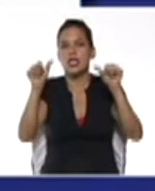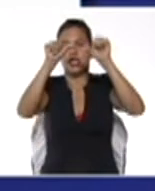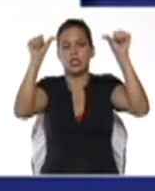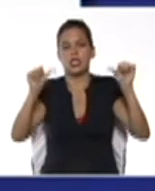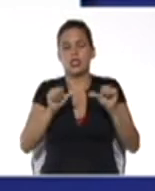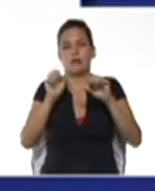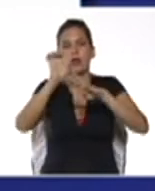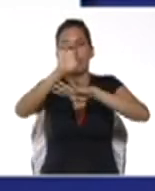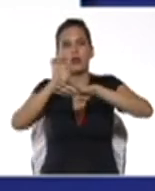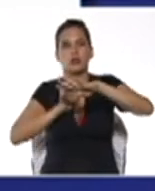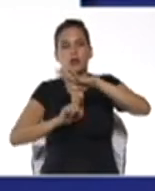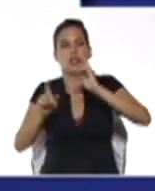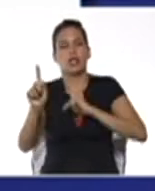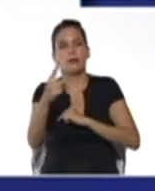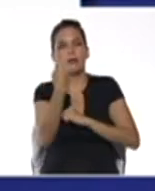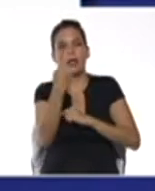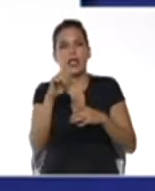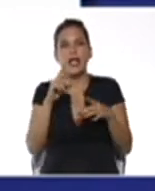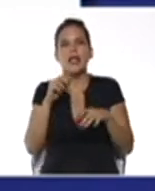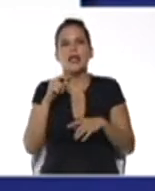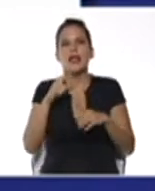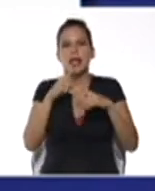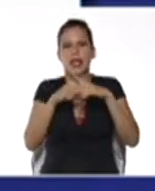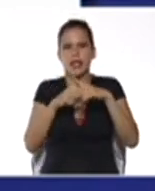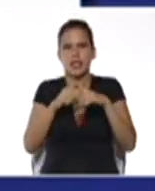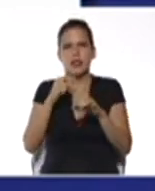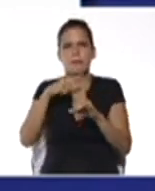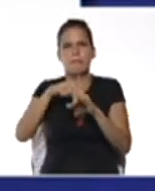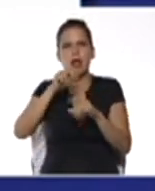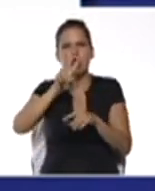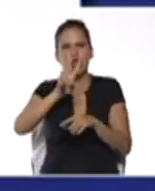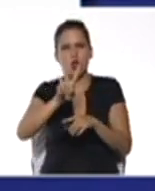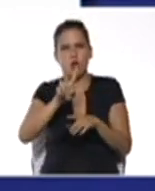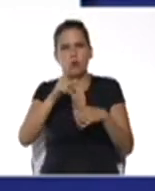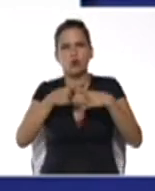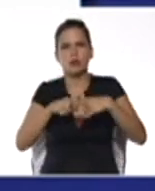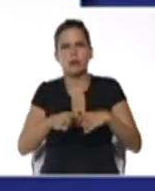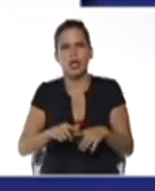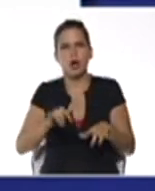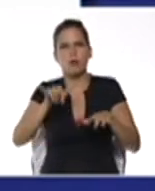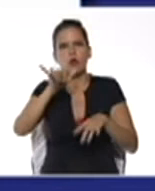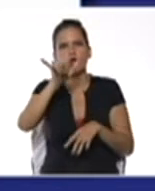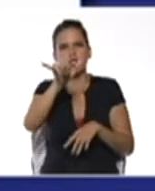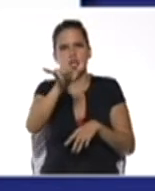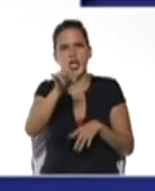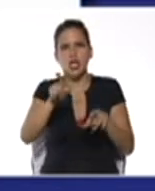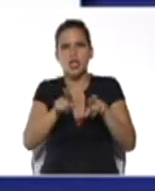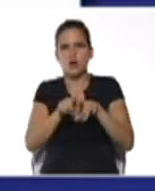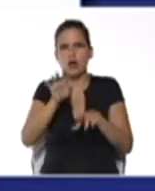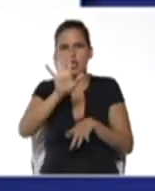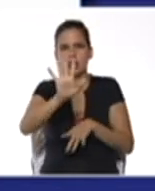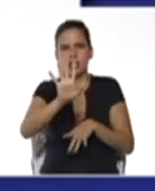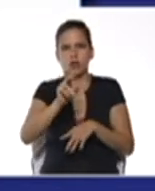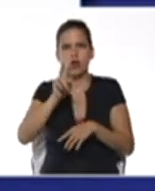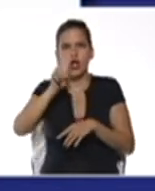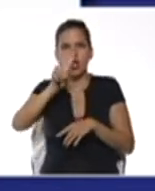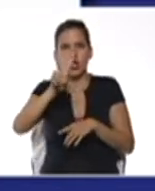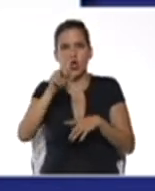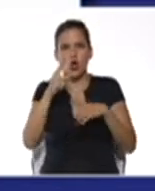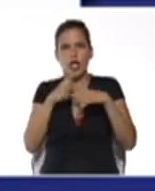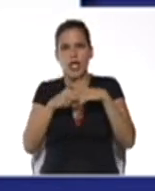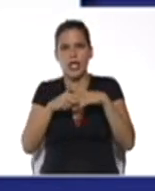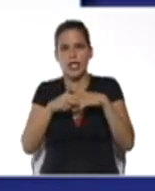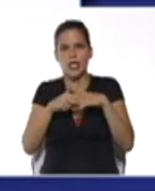la primera de ellas es x más 2 por y, igual a 5, y la segunda es 2 por x, más y,